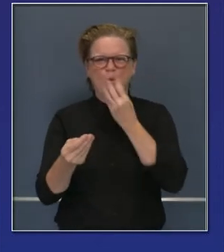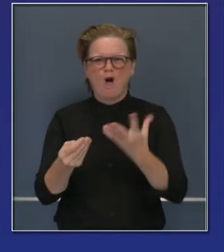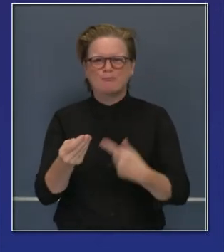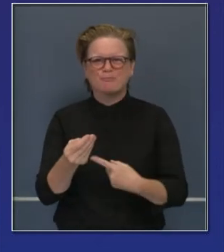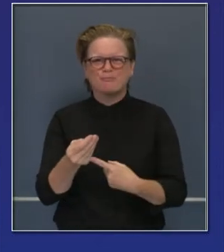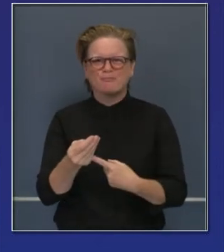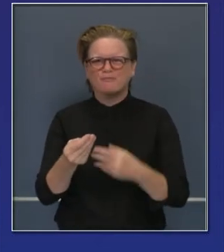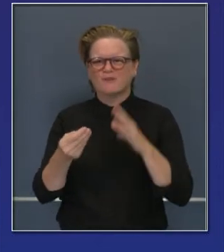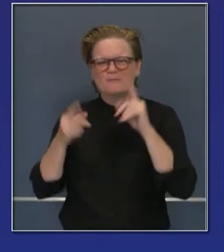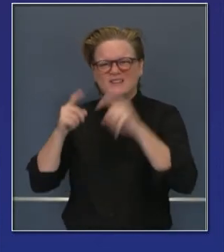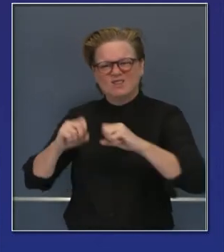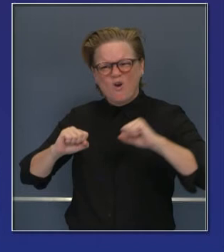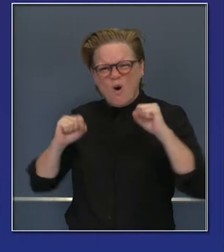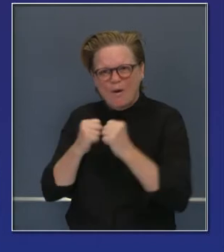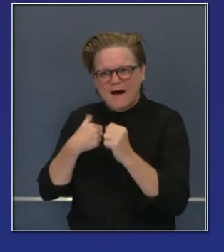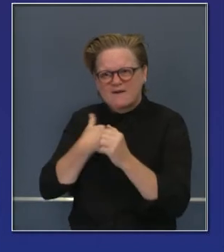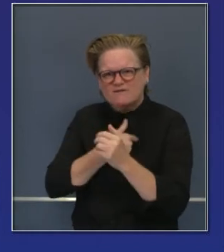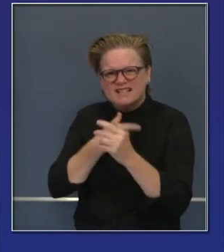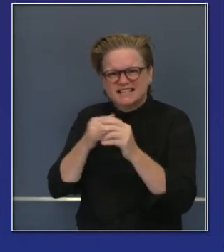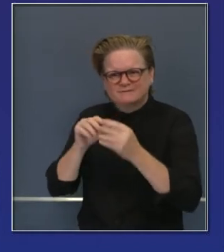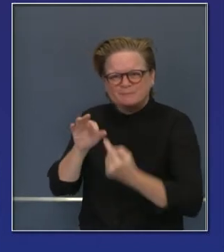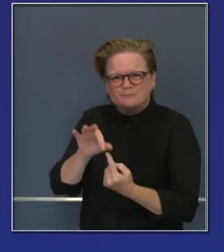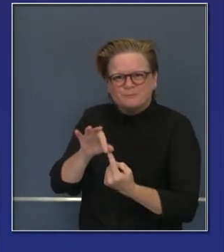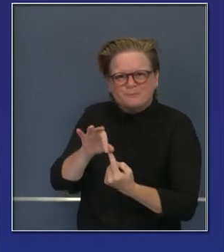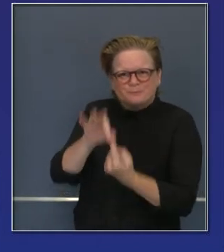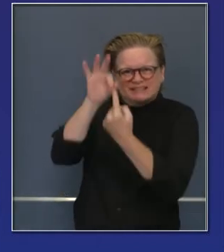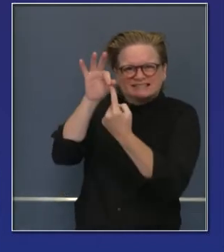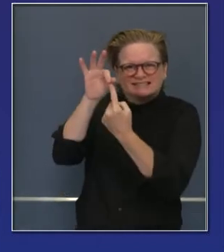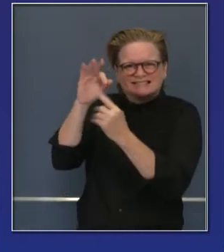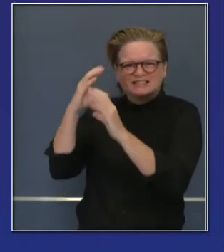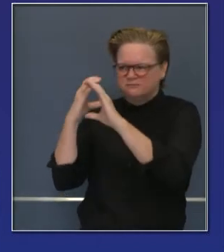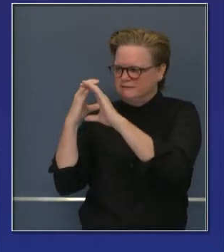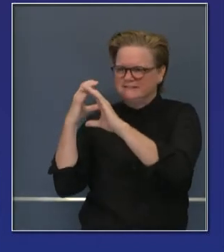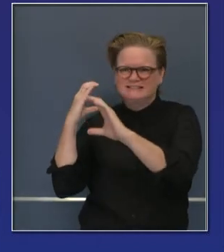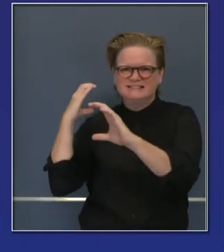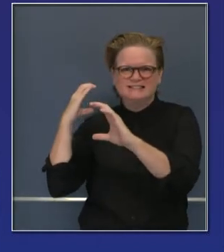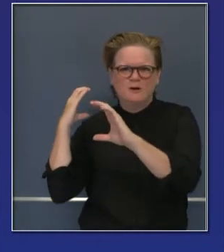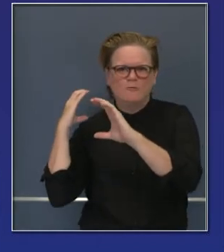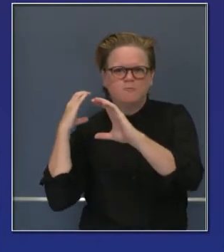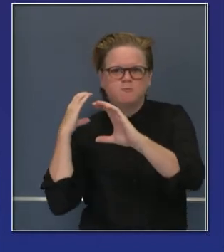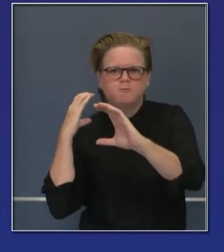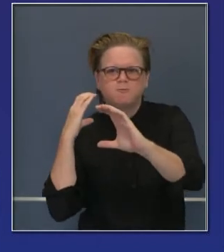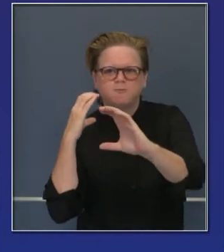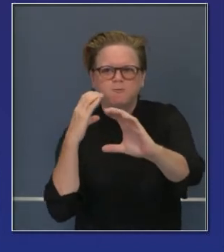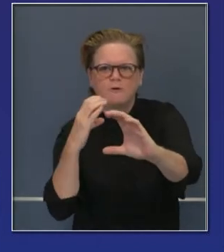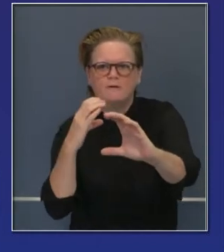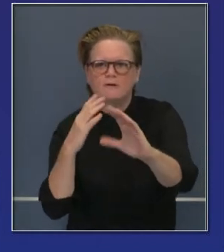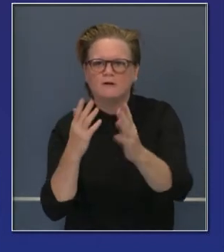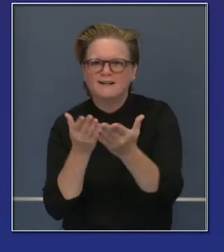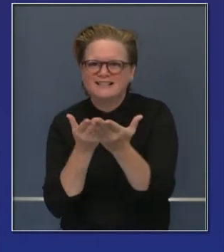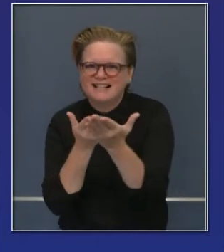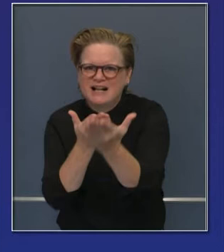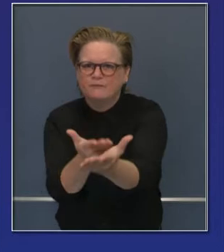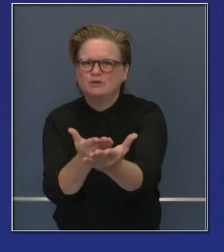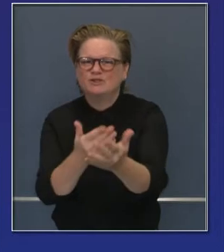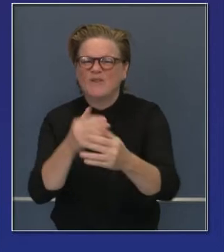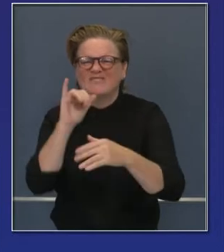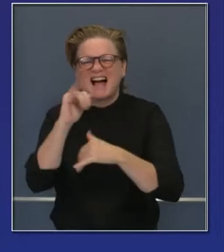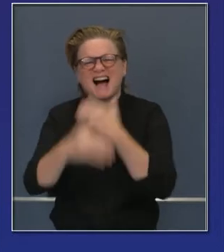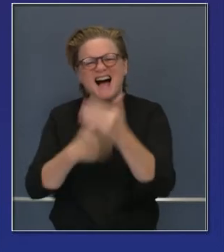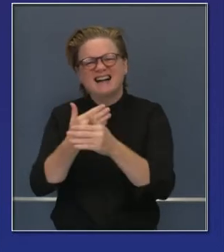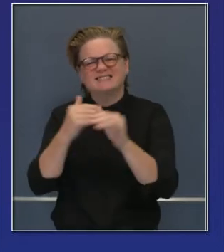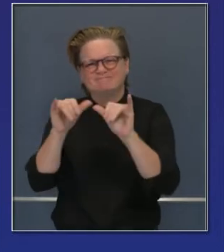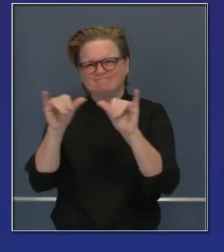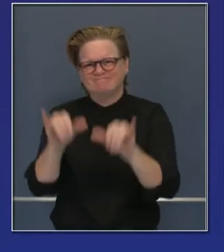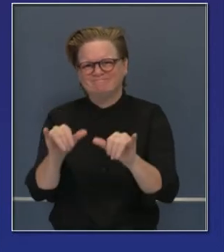remotas del Estado. Y por eso es que actualmente estamos trabajando para sustituir. No sustituir, sino para suplementar, mejor